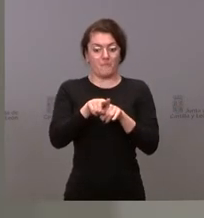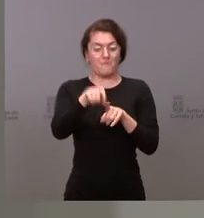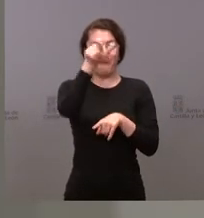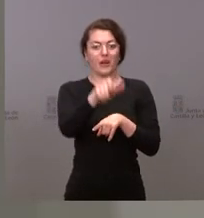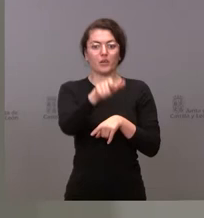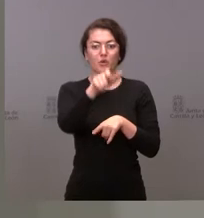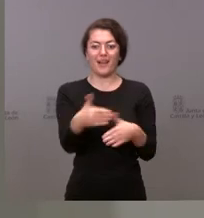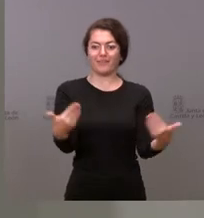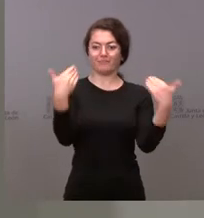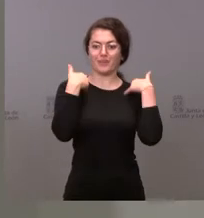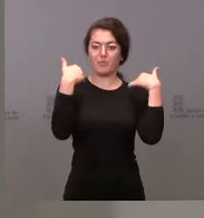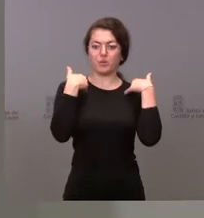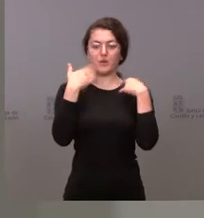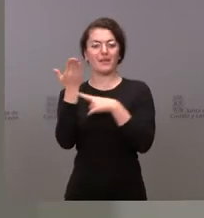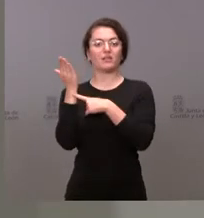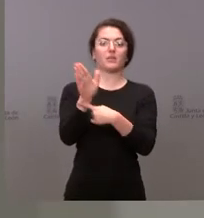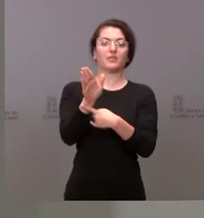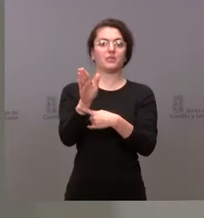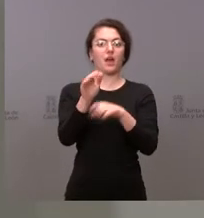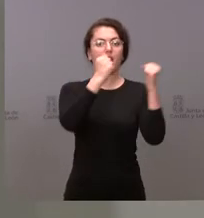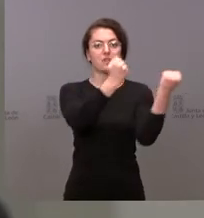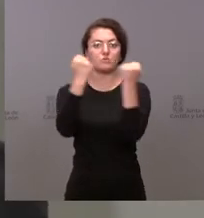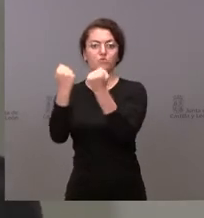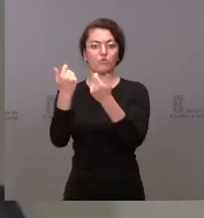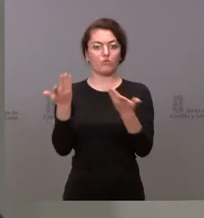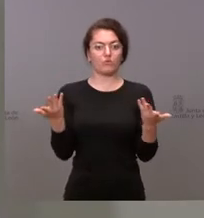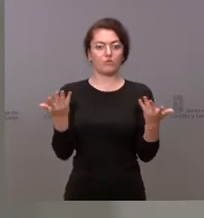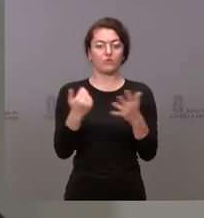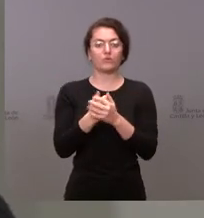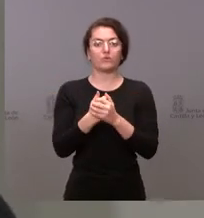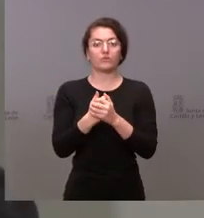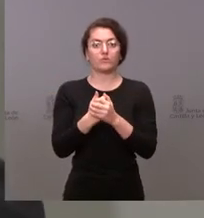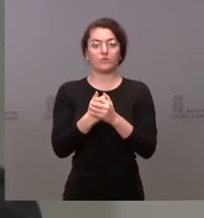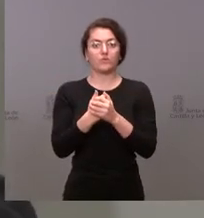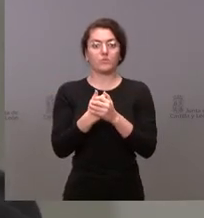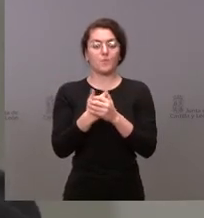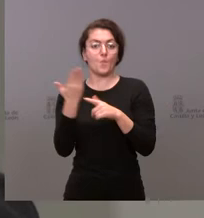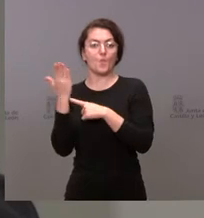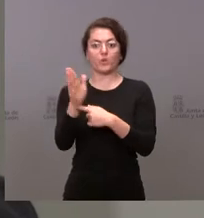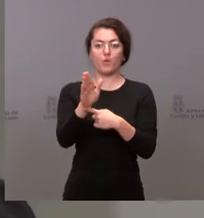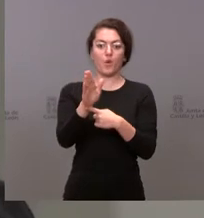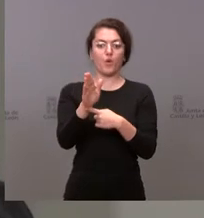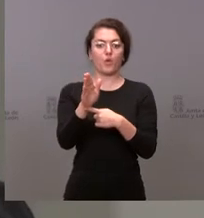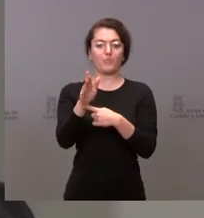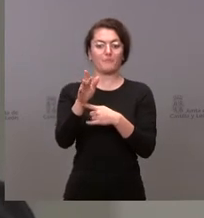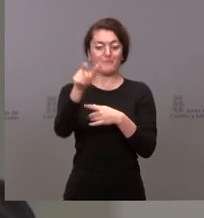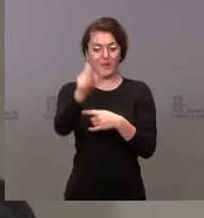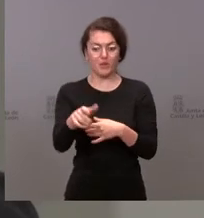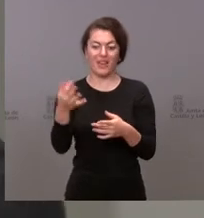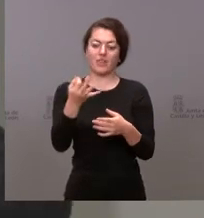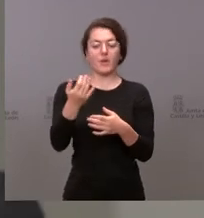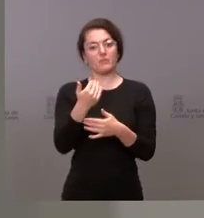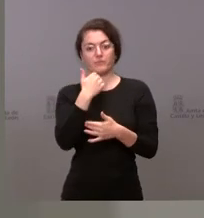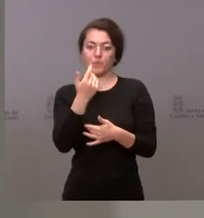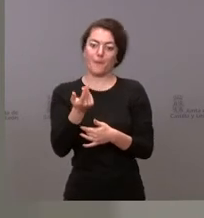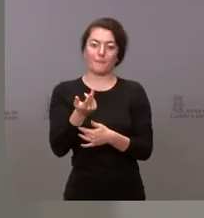en la mesa no representan a su partido el portavoz del principal grupo de la oposición tiene que tener un mínimo de decoro y